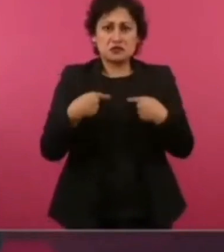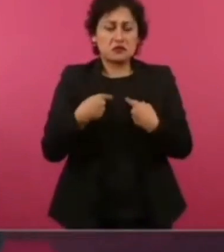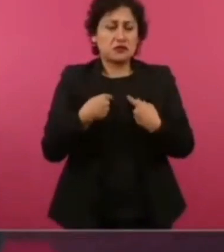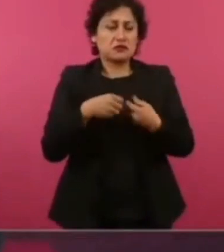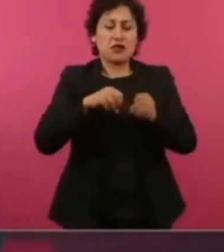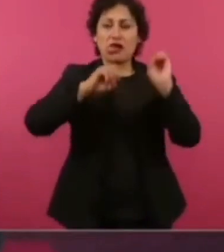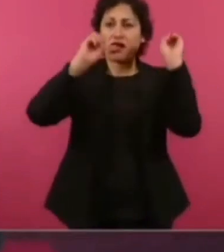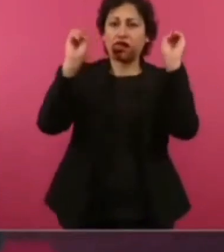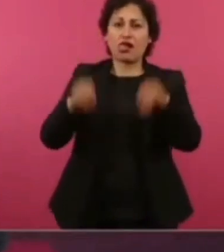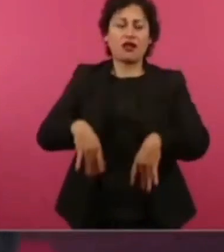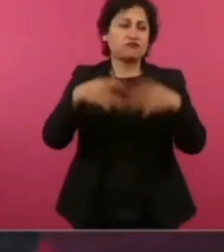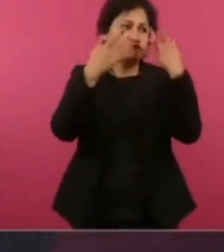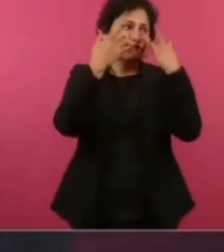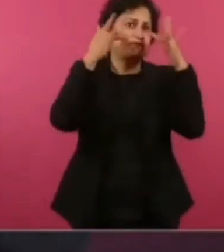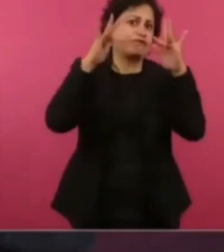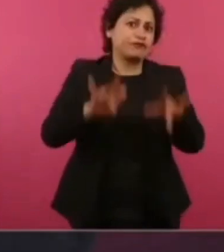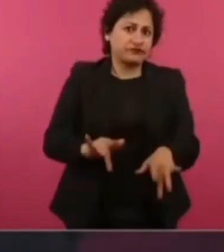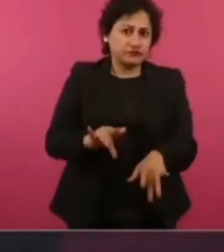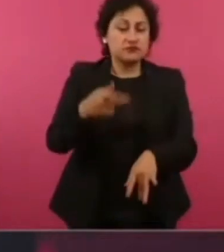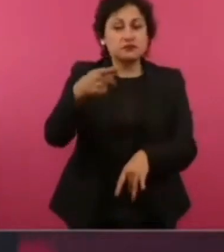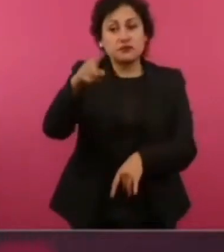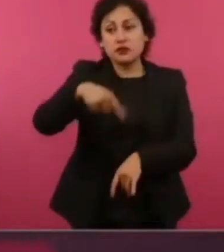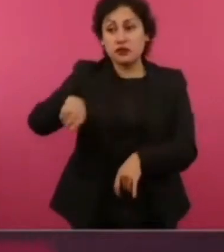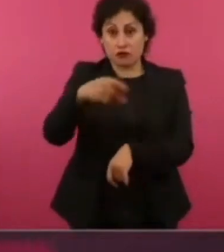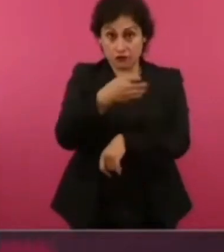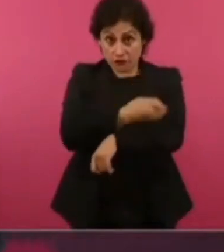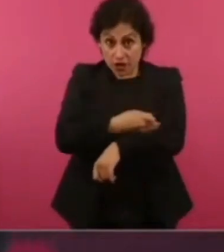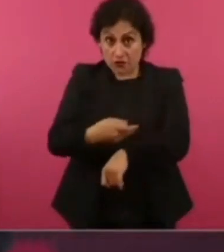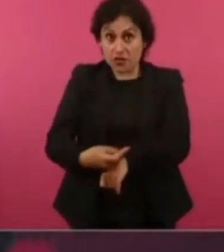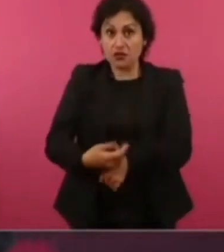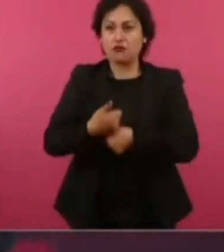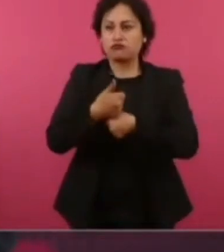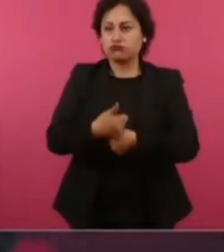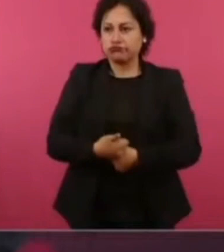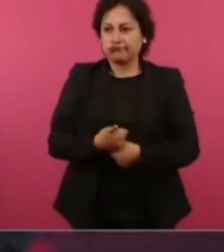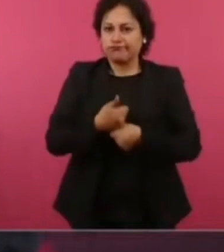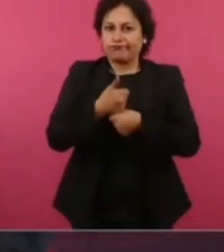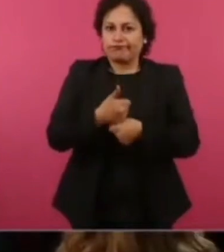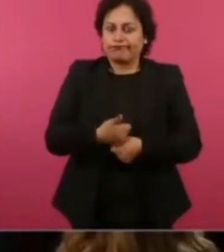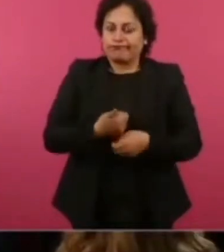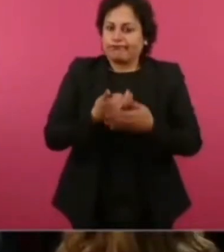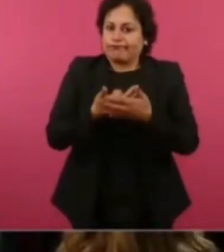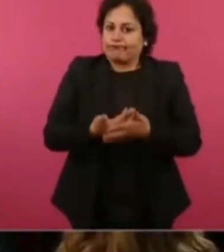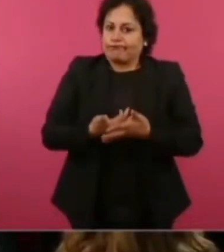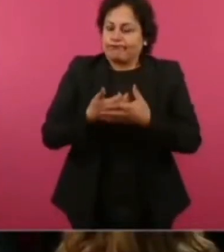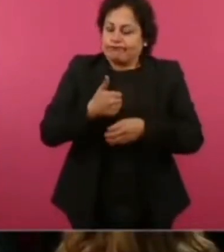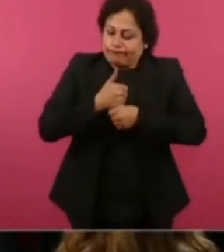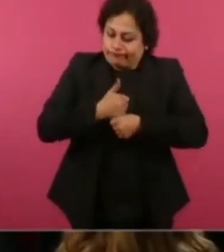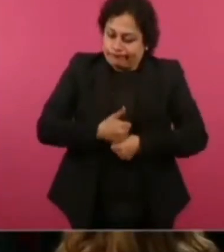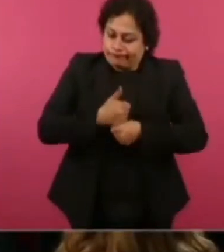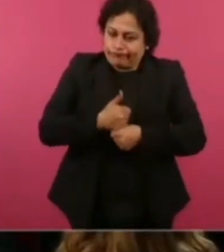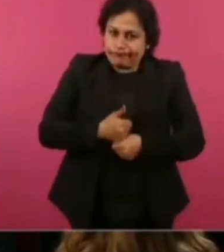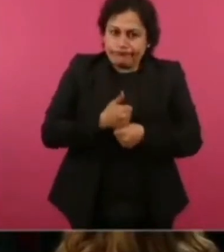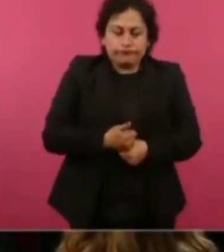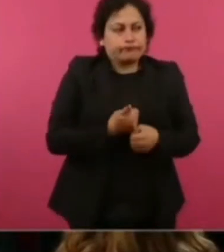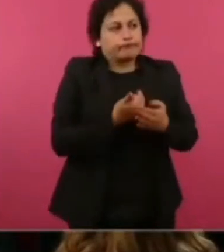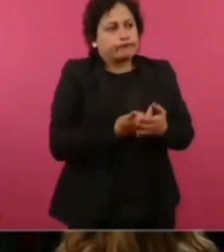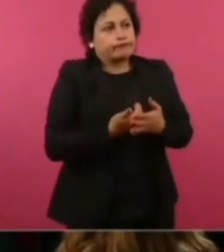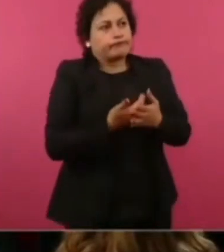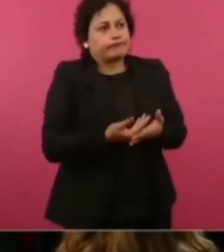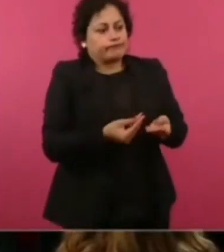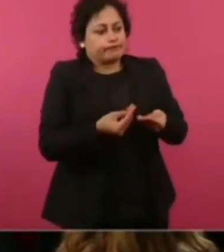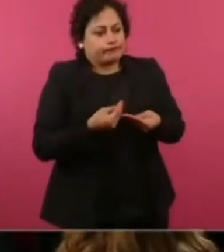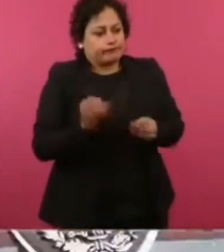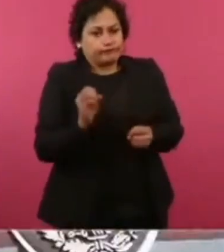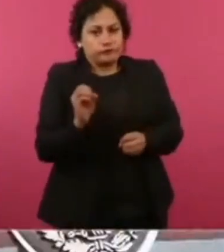ya han estado esperando esperando esperando esperando y nunca llegaba y hay dos palabras que yo las tengo muy aquí en el